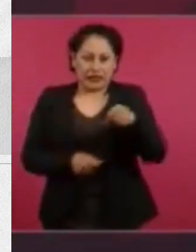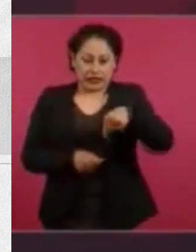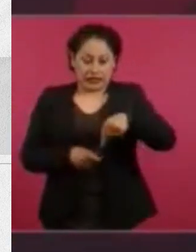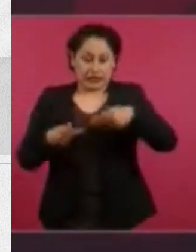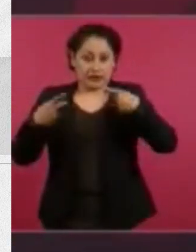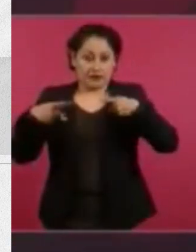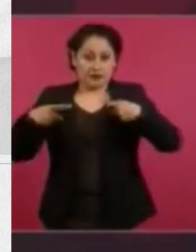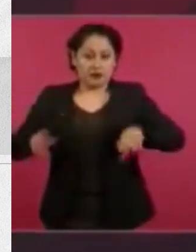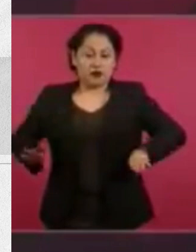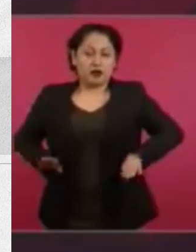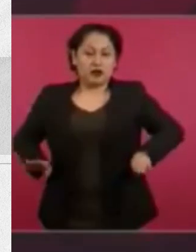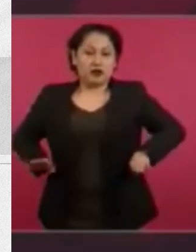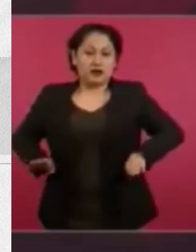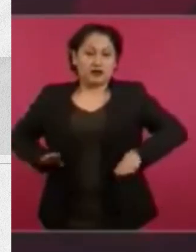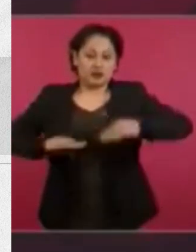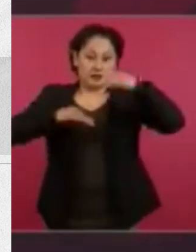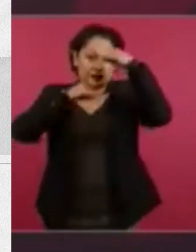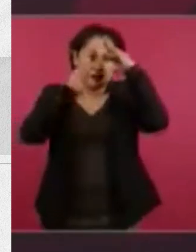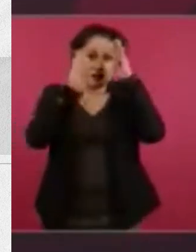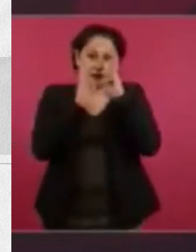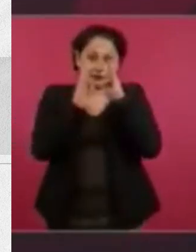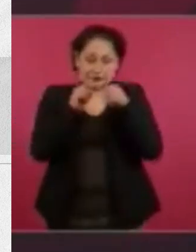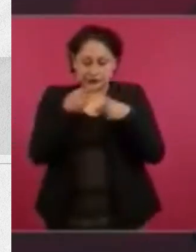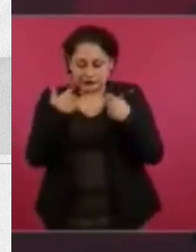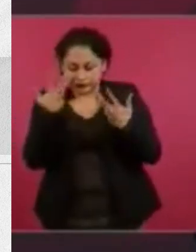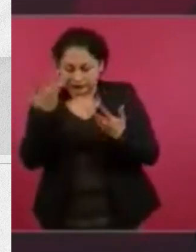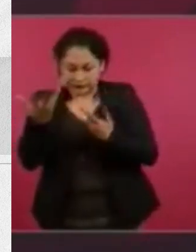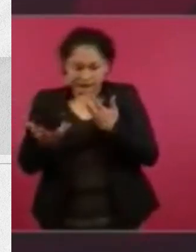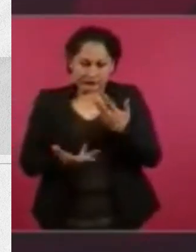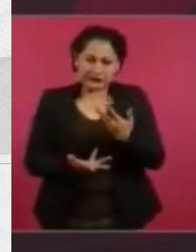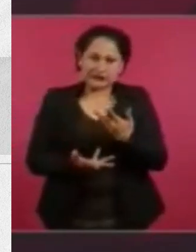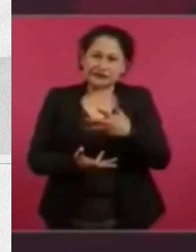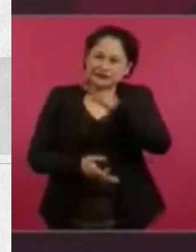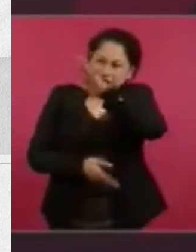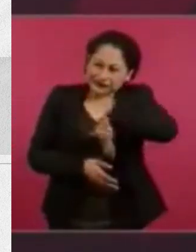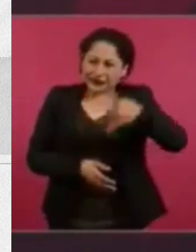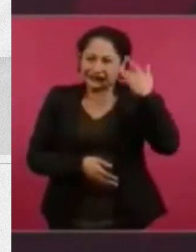a terminar de desgraciar al país.